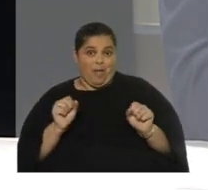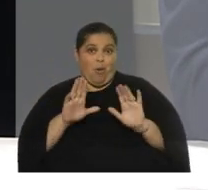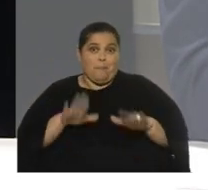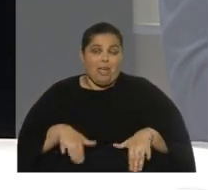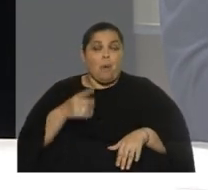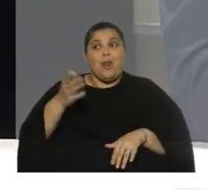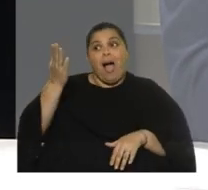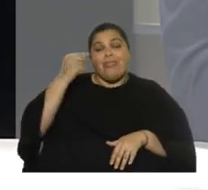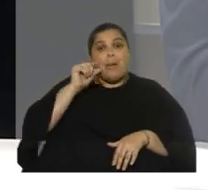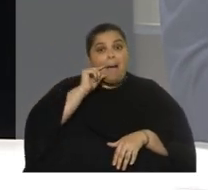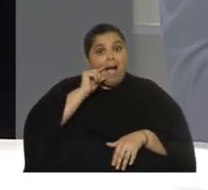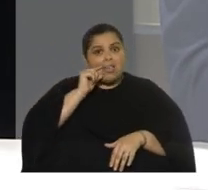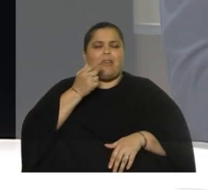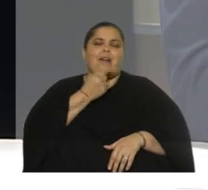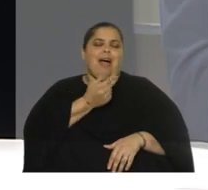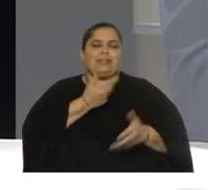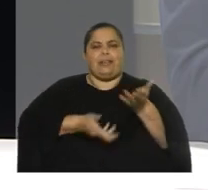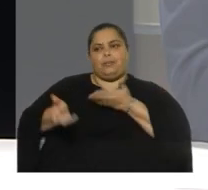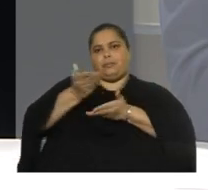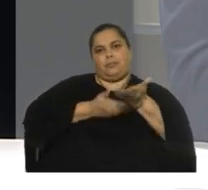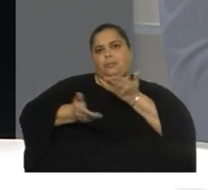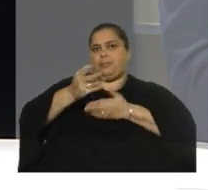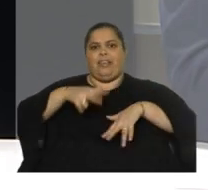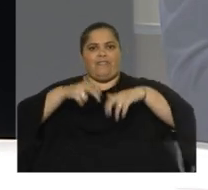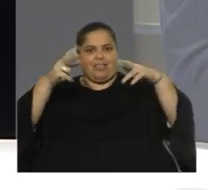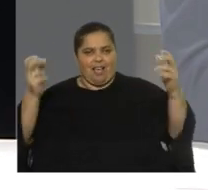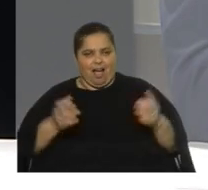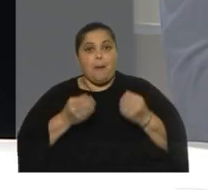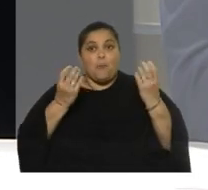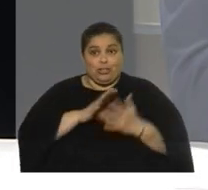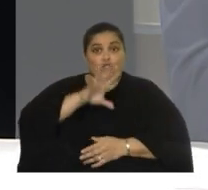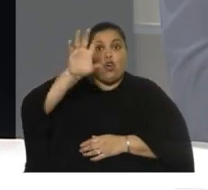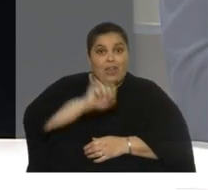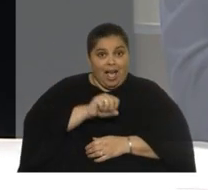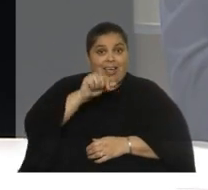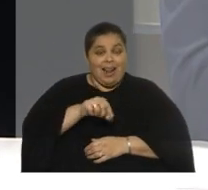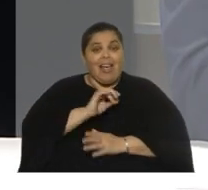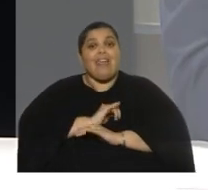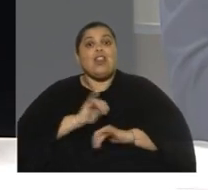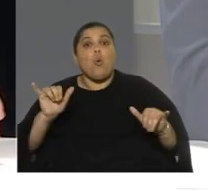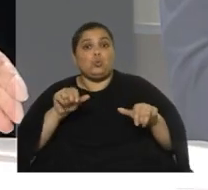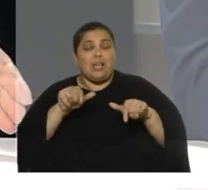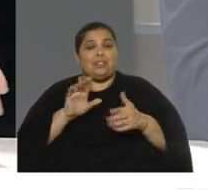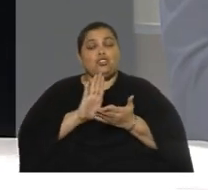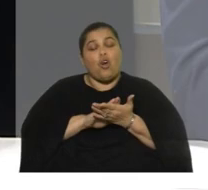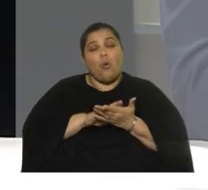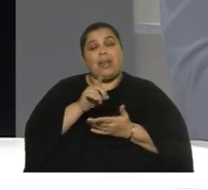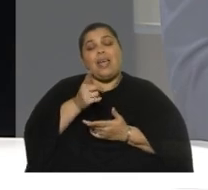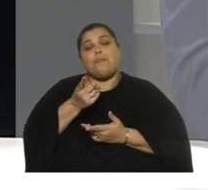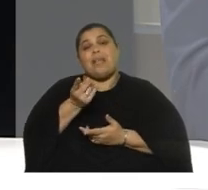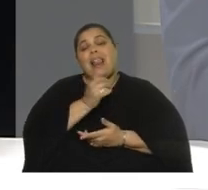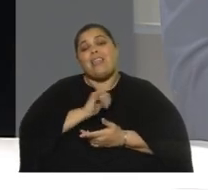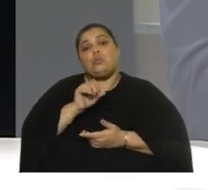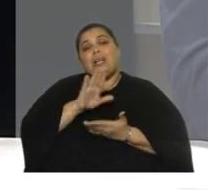pero cuando estaba Macri era mucho más fácil investigar. Por algo traje la denuncia con Graciela Ocaña de la ruta del dinero y las